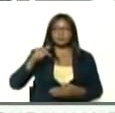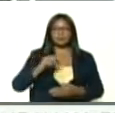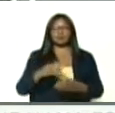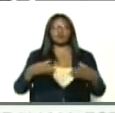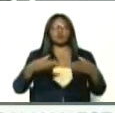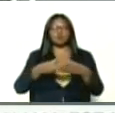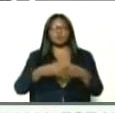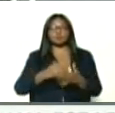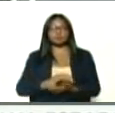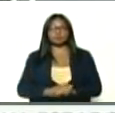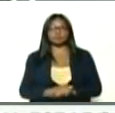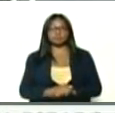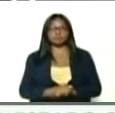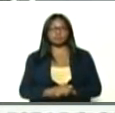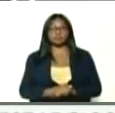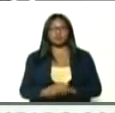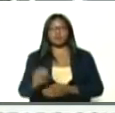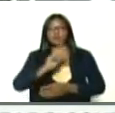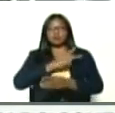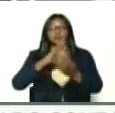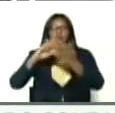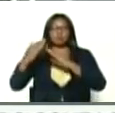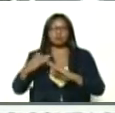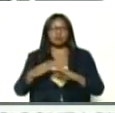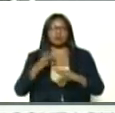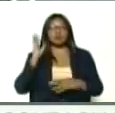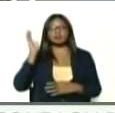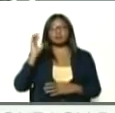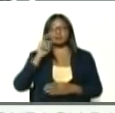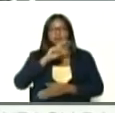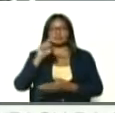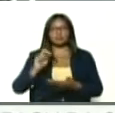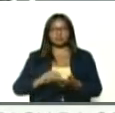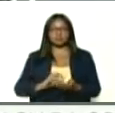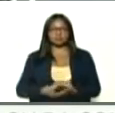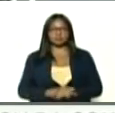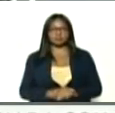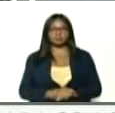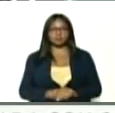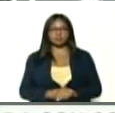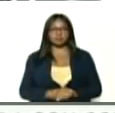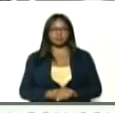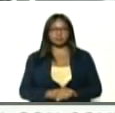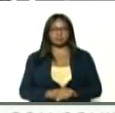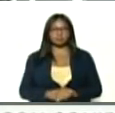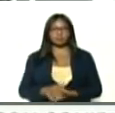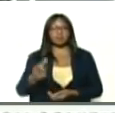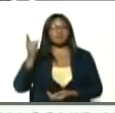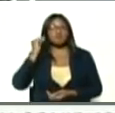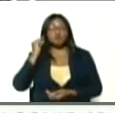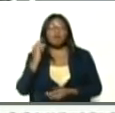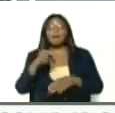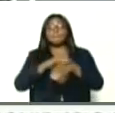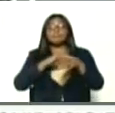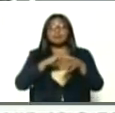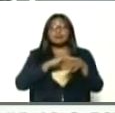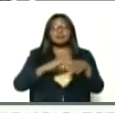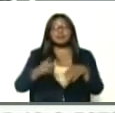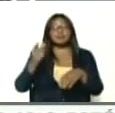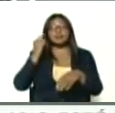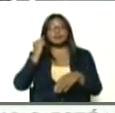comisión, de poder comunal, de la asamblea nacional, de esta muchacha, Carolis Pérez, una muchacha,